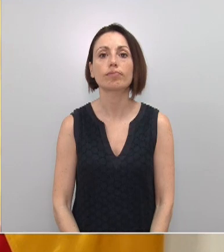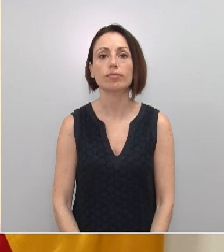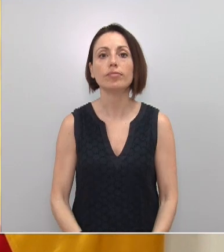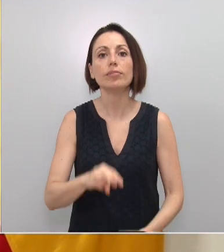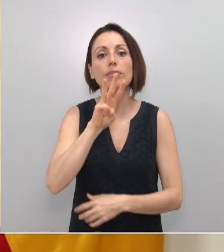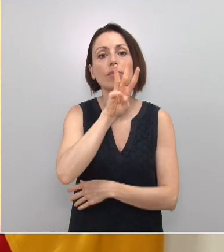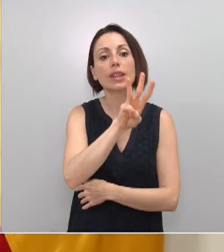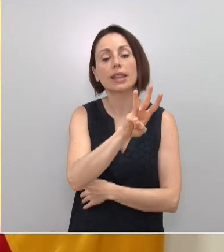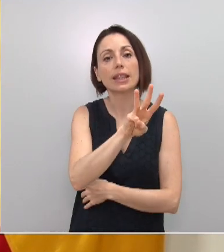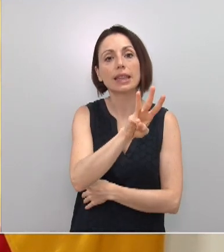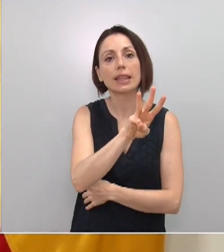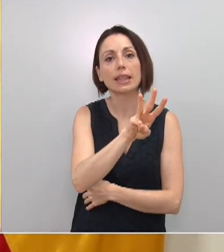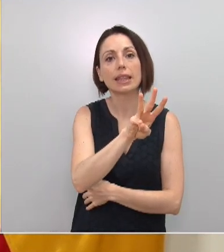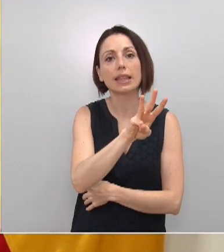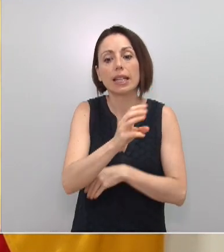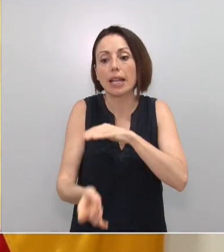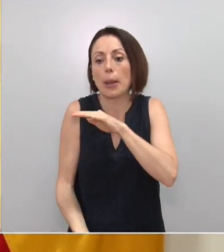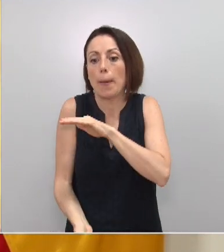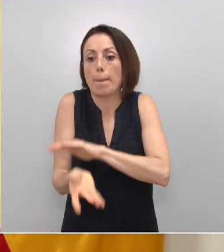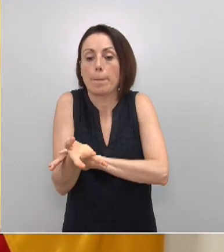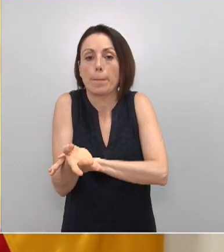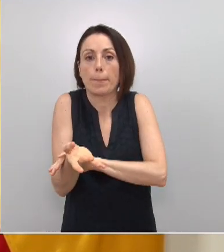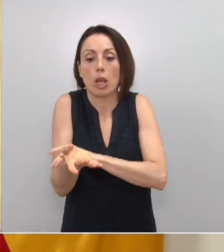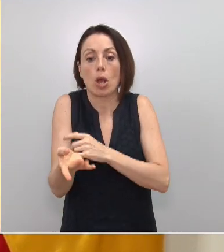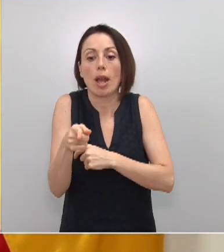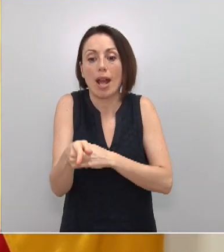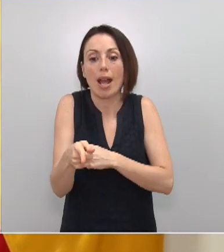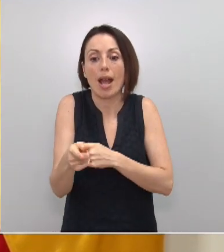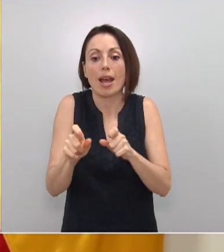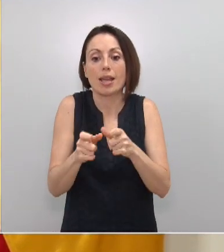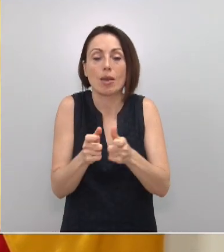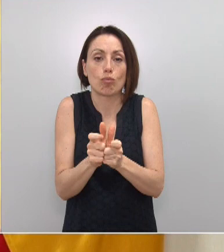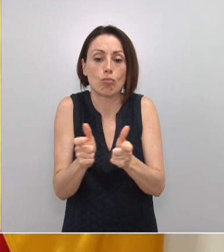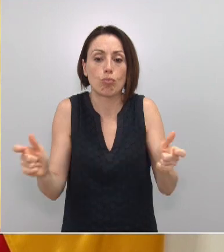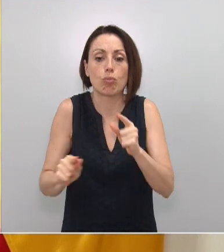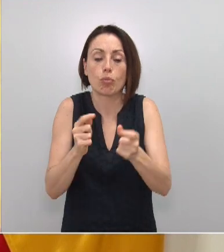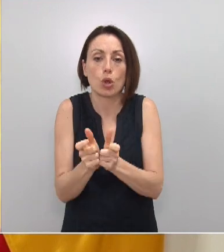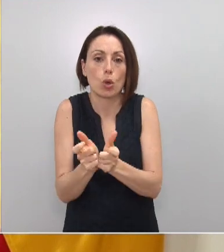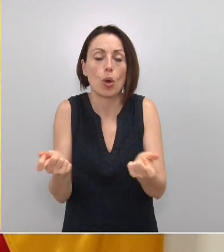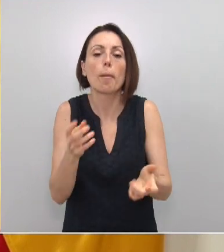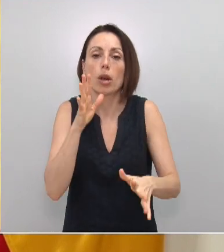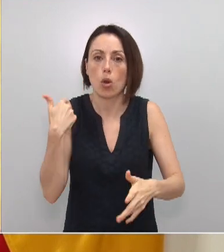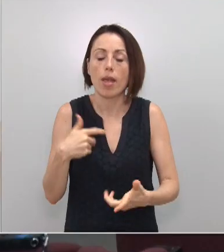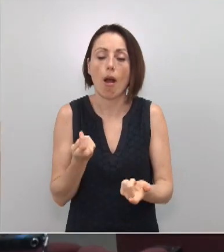Son tres, sí, es un brote que tenemos ahí, que está controlado. No ha habido ningún otro contagio de ese foco.